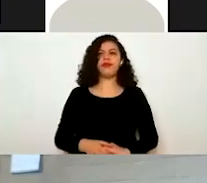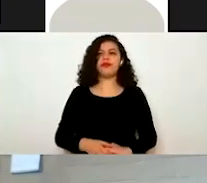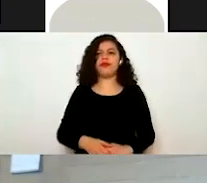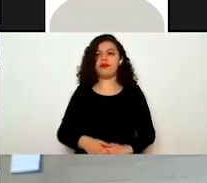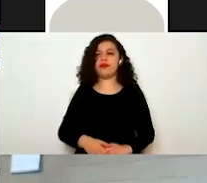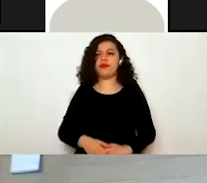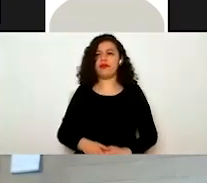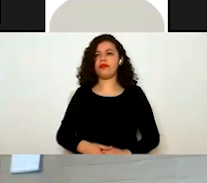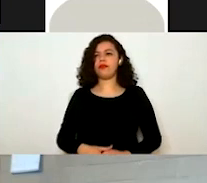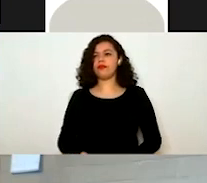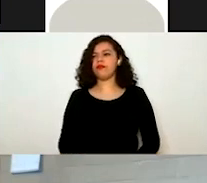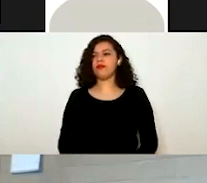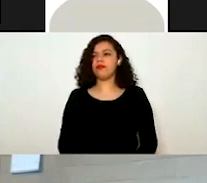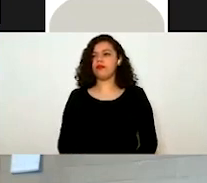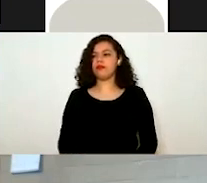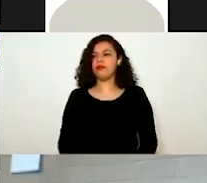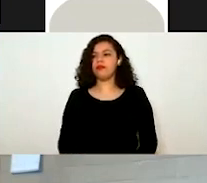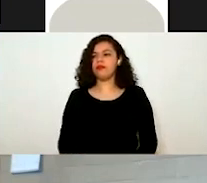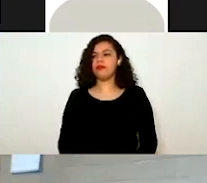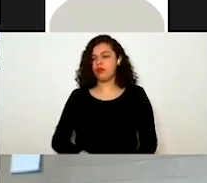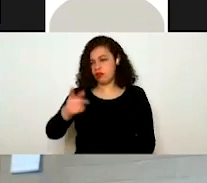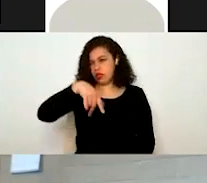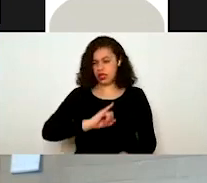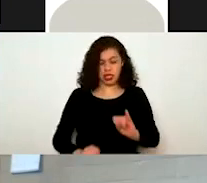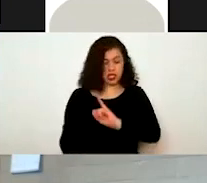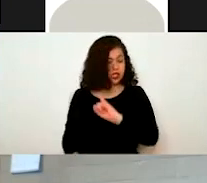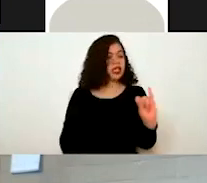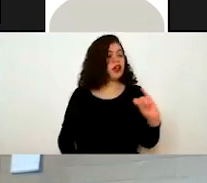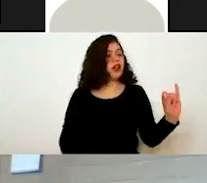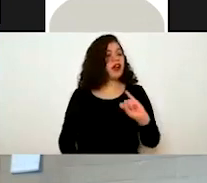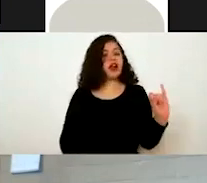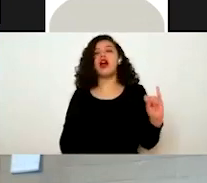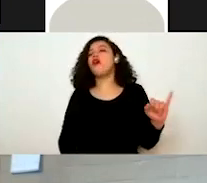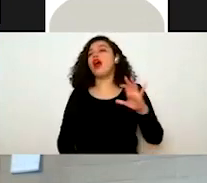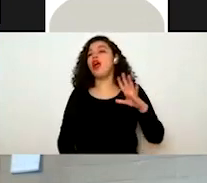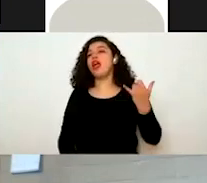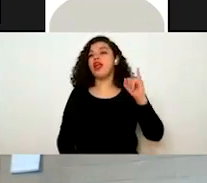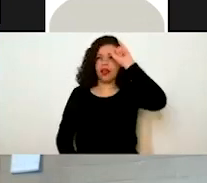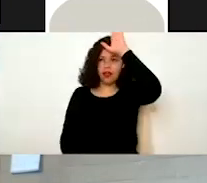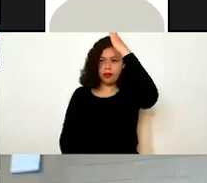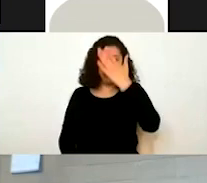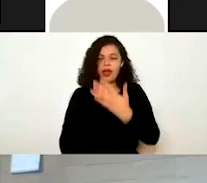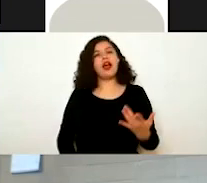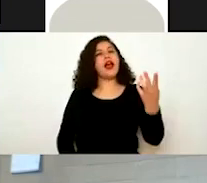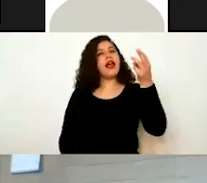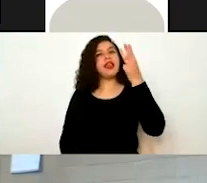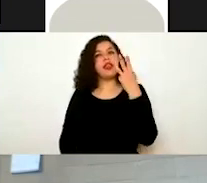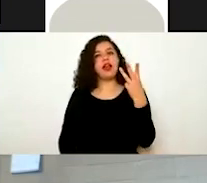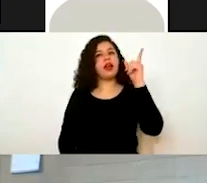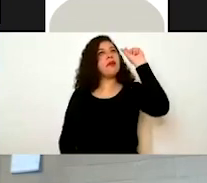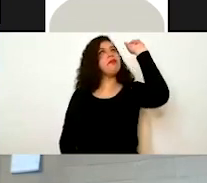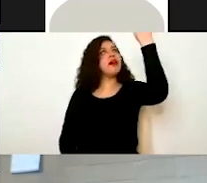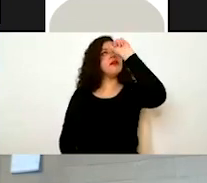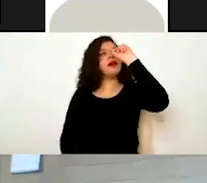¿no? Ustedes aquí del lado izquierdo tienen este ícono que son tres puntitos blancos.